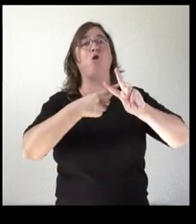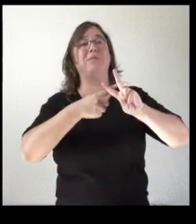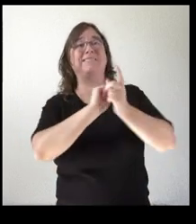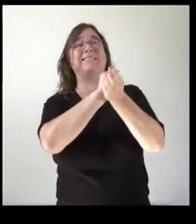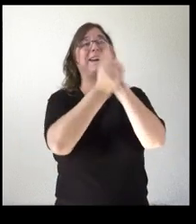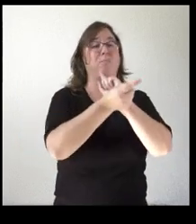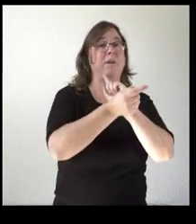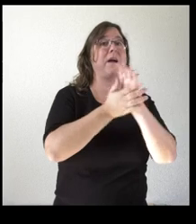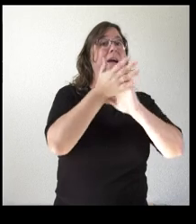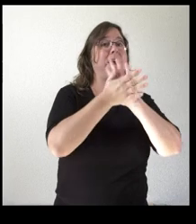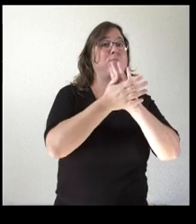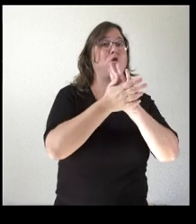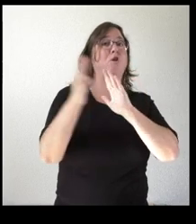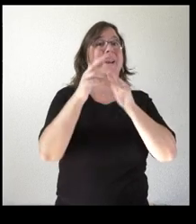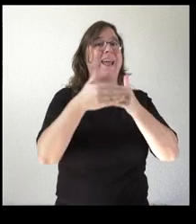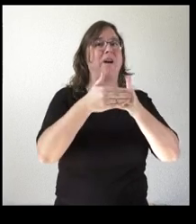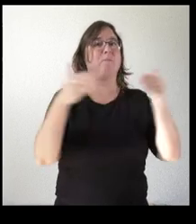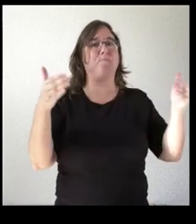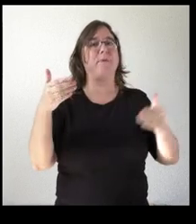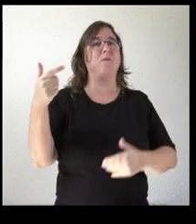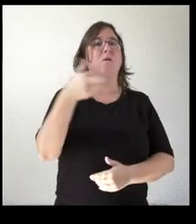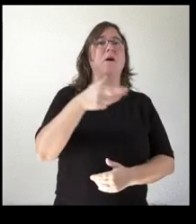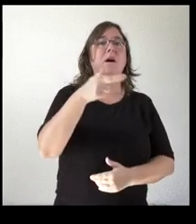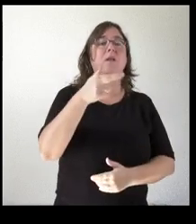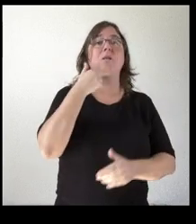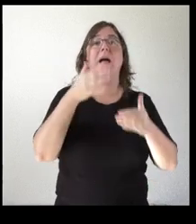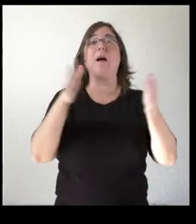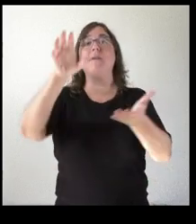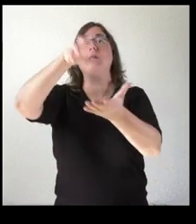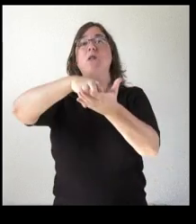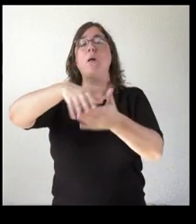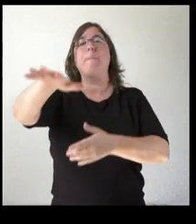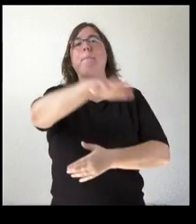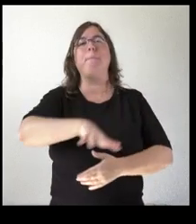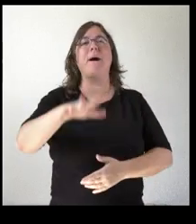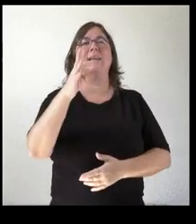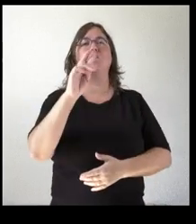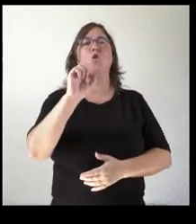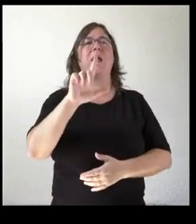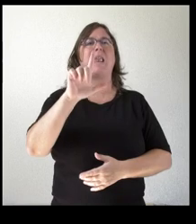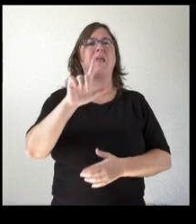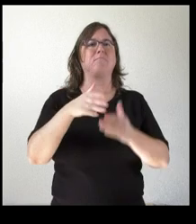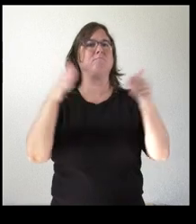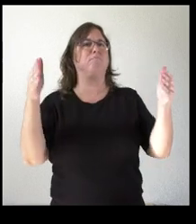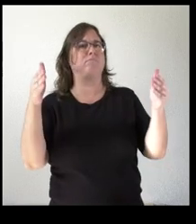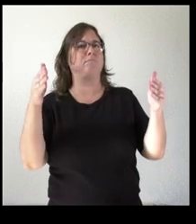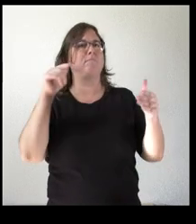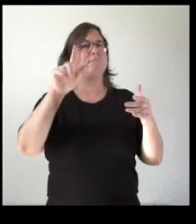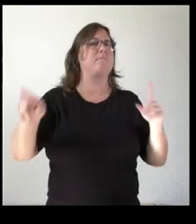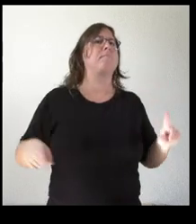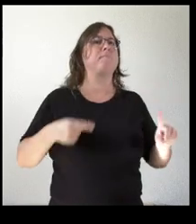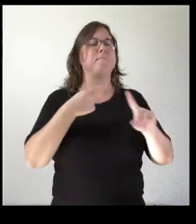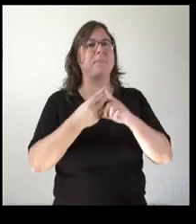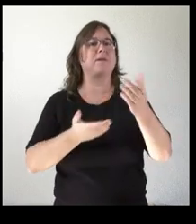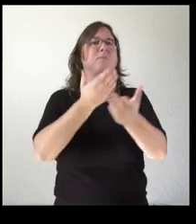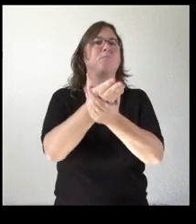una reapertura de Garoña a abrir una central nuclear en el Valle de Tobalina algo un poquito más genérico pero además a instar a la